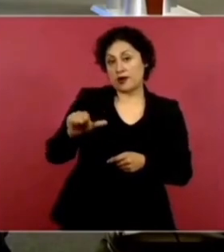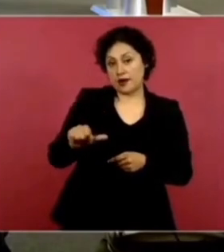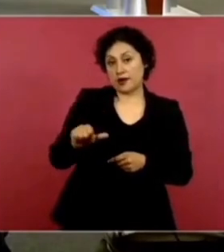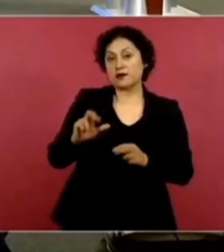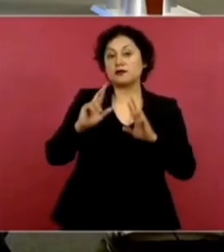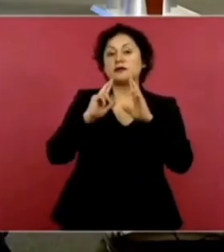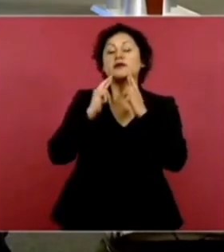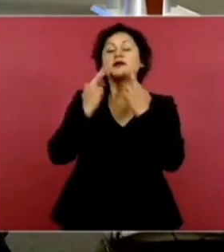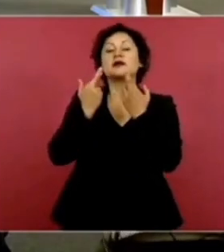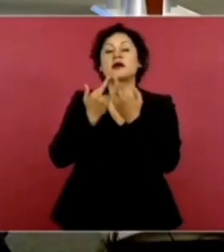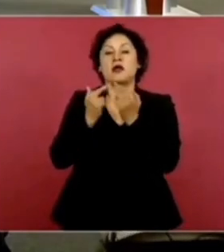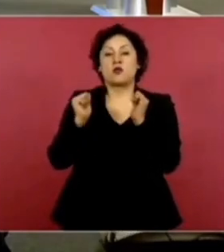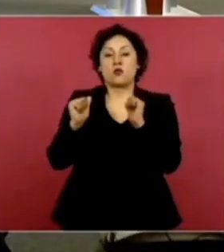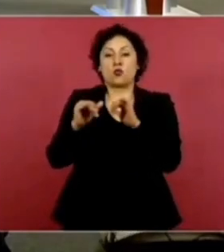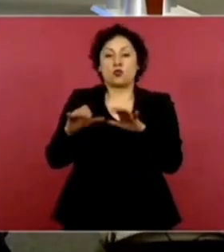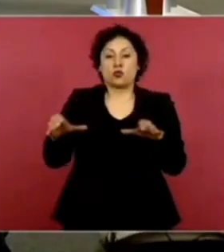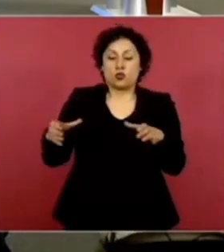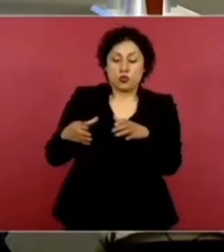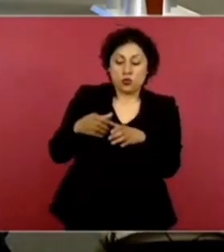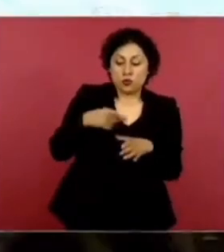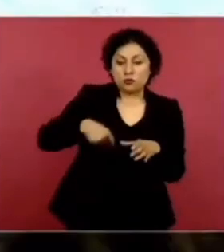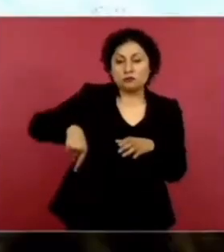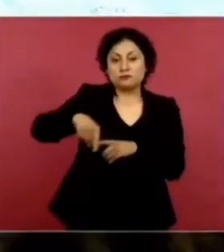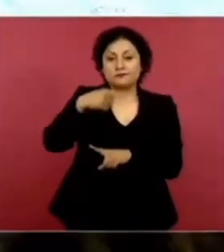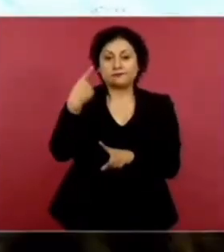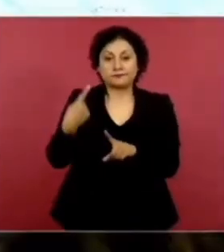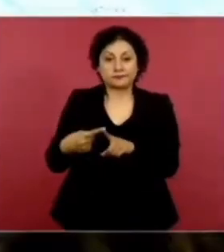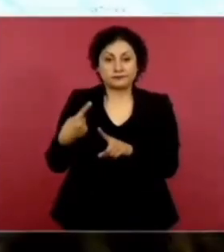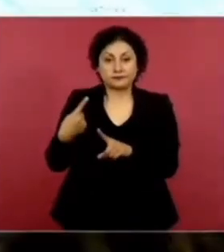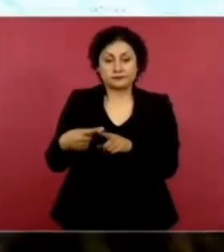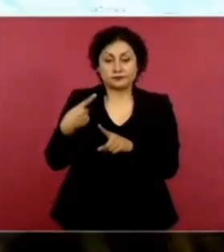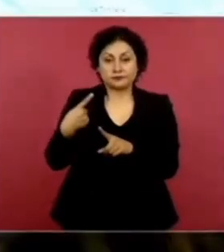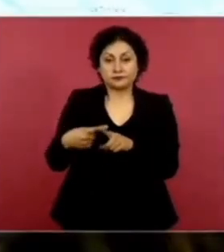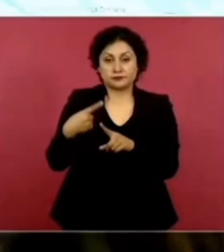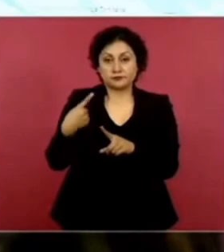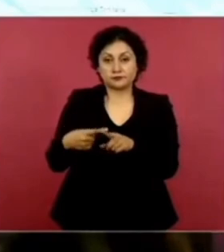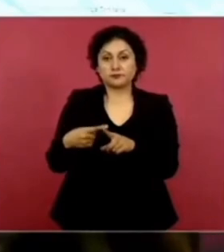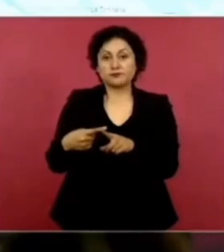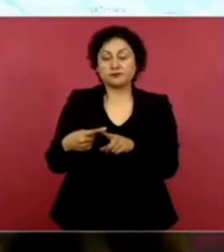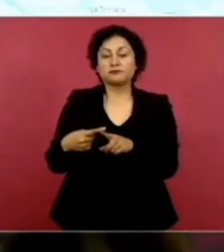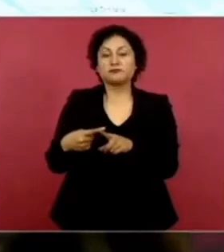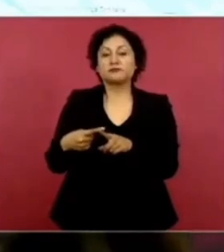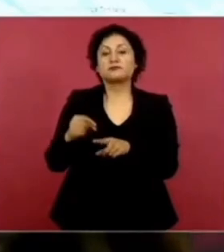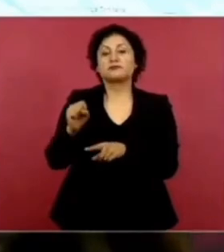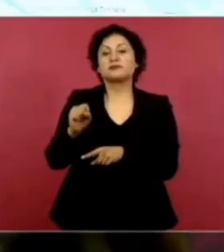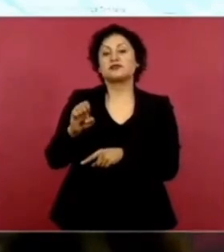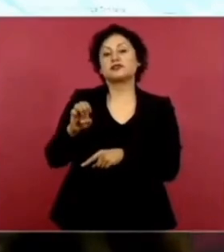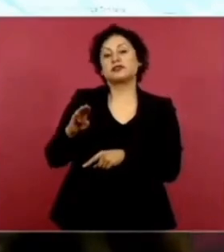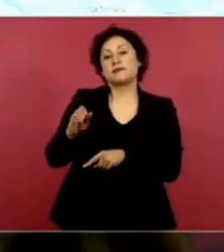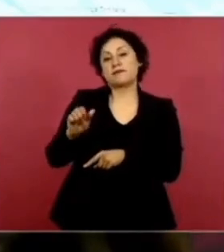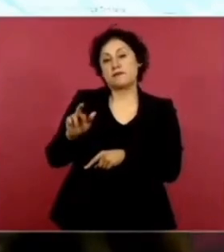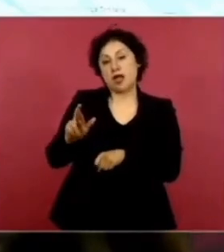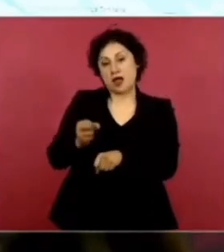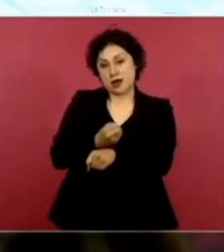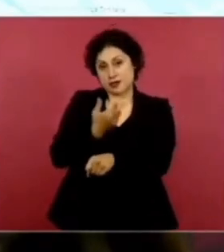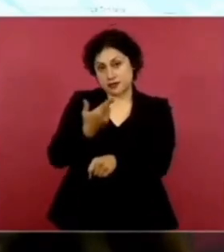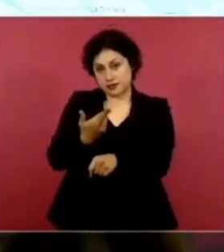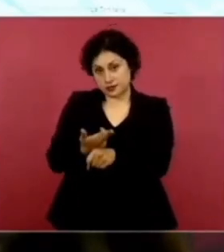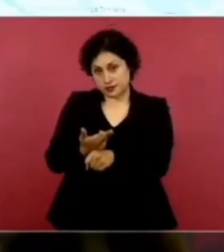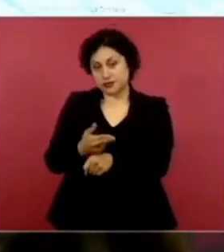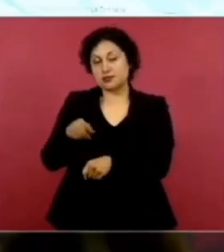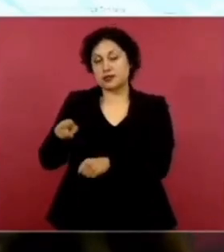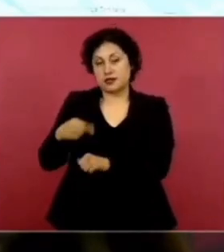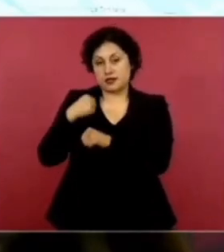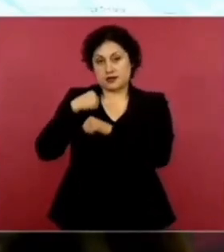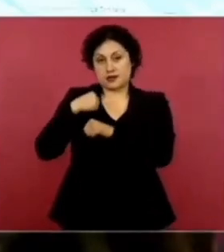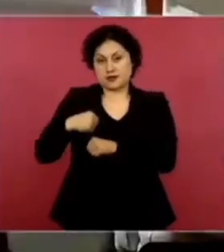Con. Eh. Los mandos de la. Secretaría de Marina. Que es. La encargada de todo este